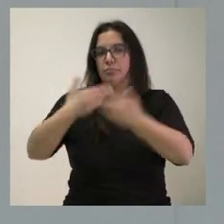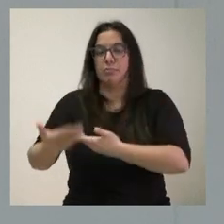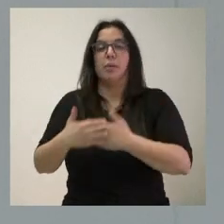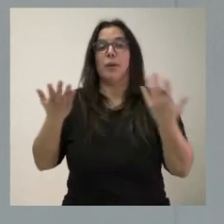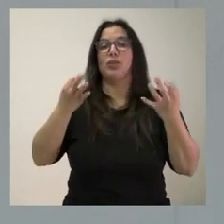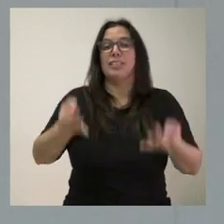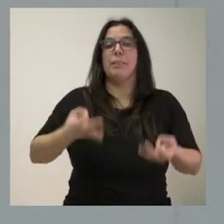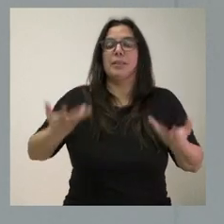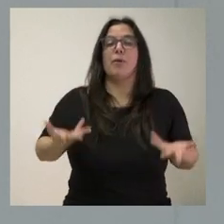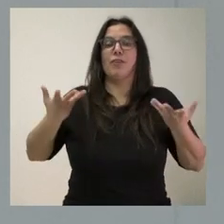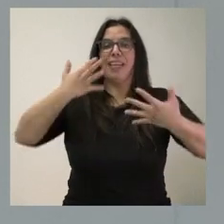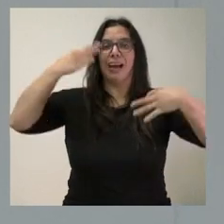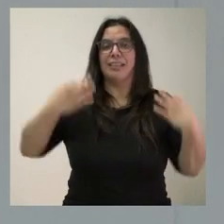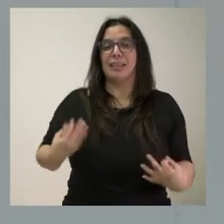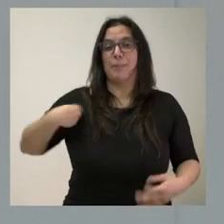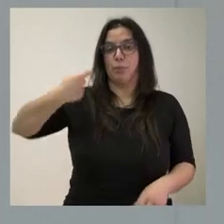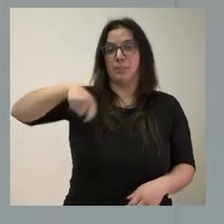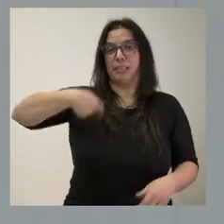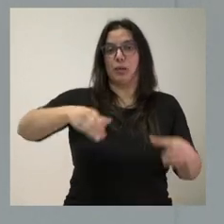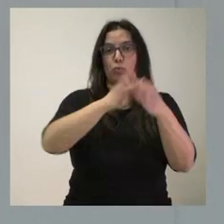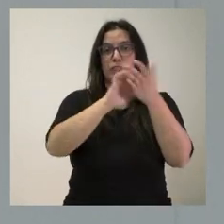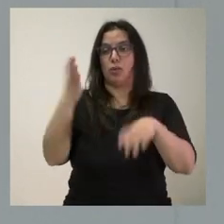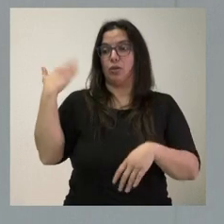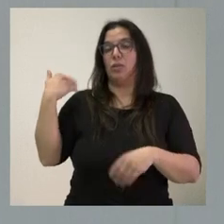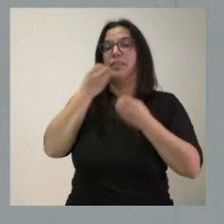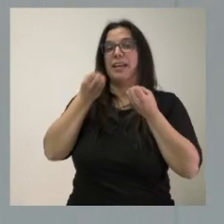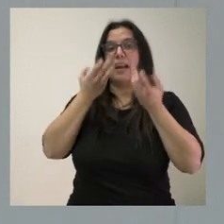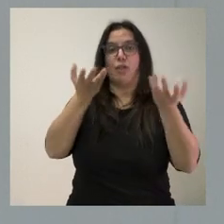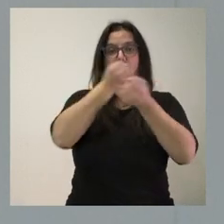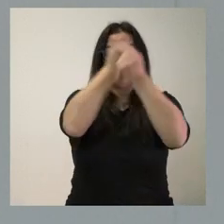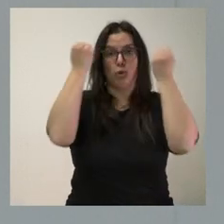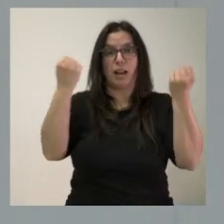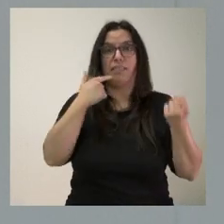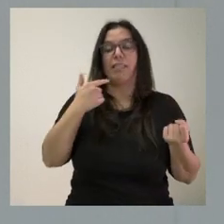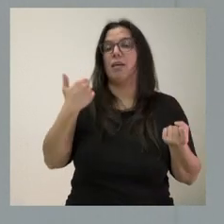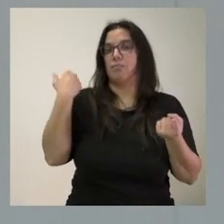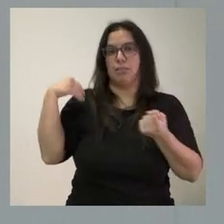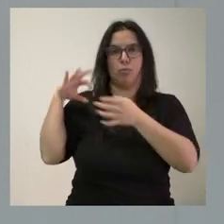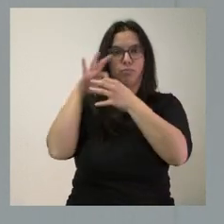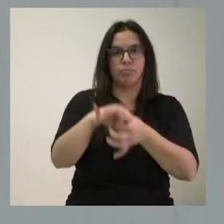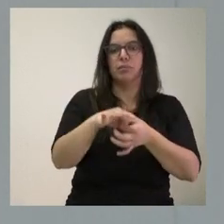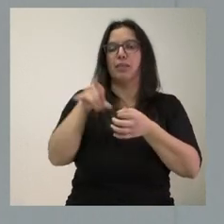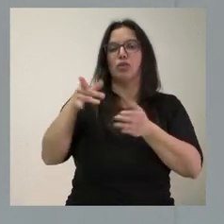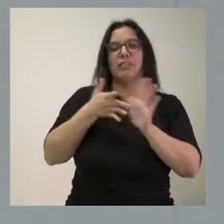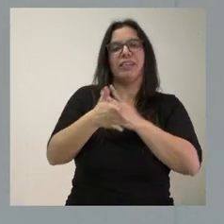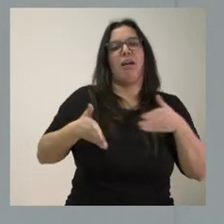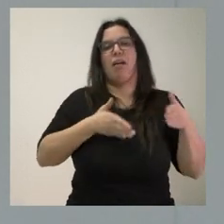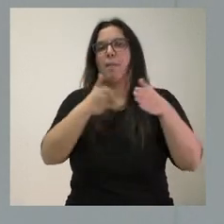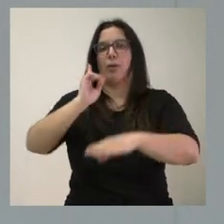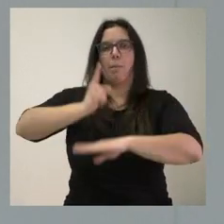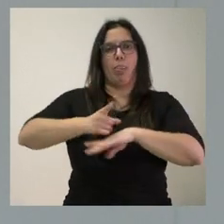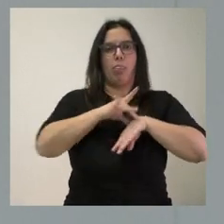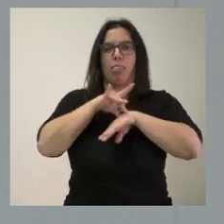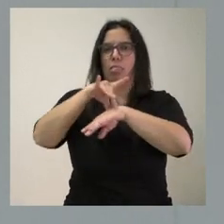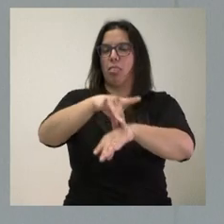aquello que el presidente de la Junta de Castilla y León manifestó en su declaración institucional y que nos parece que es el cauce que marca claramente